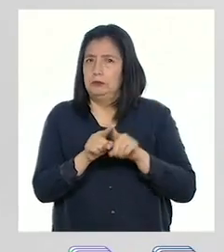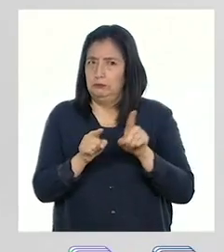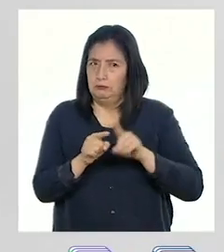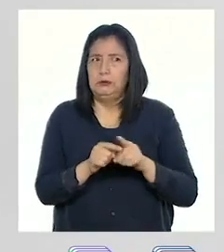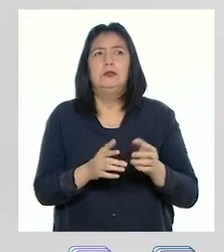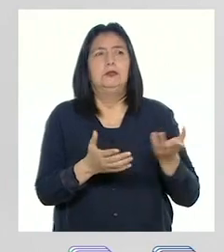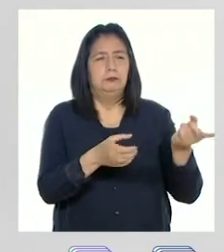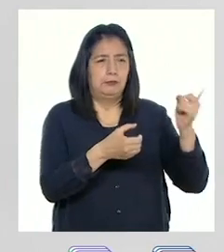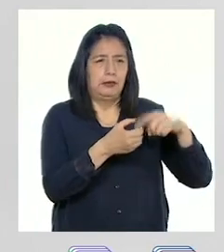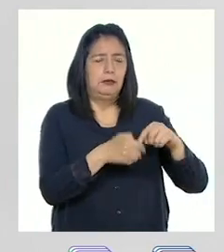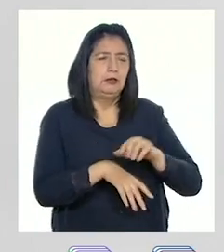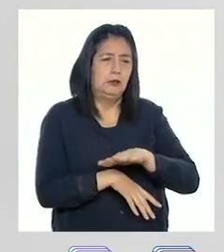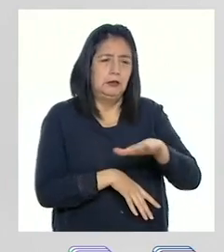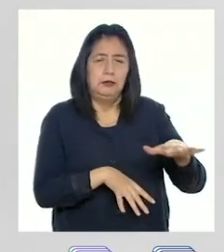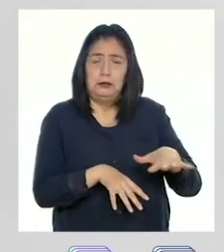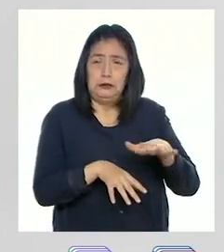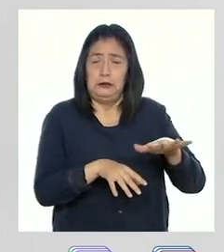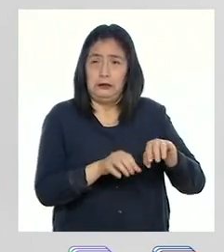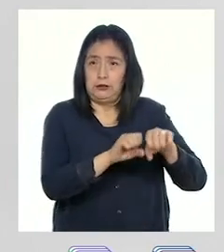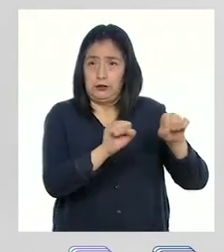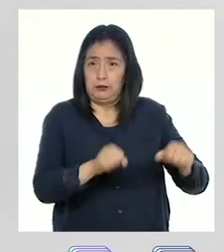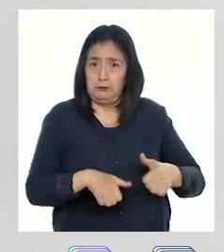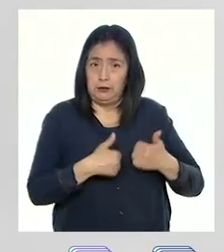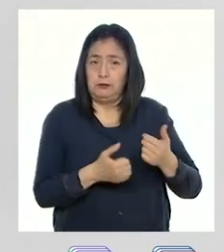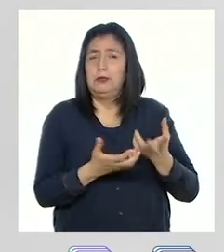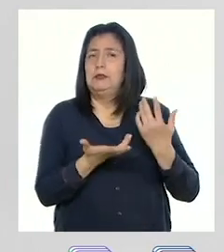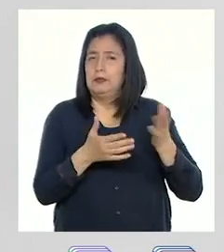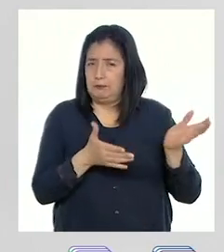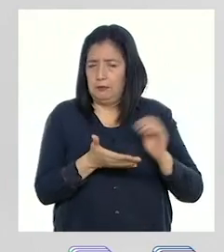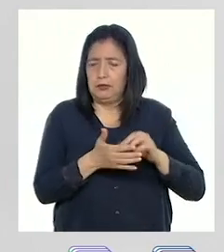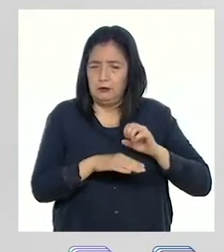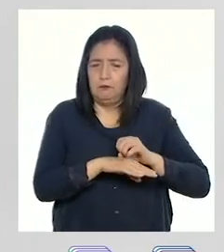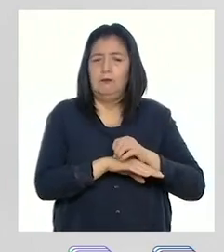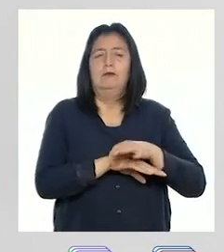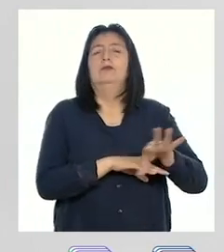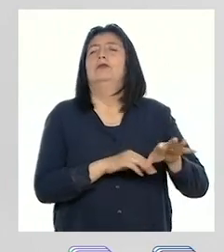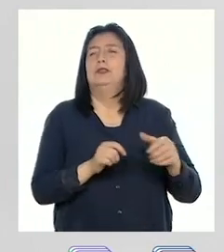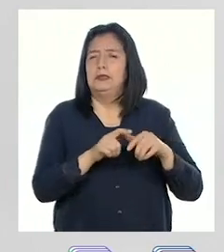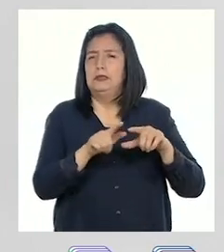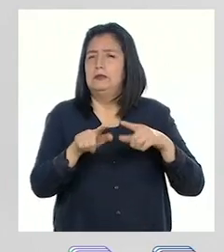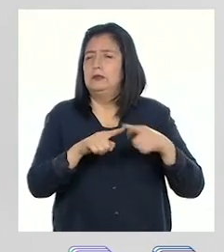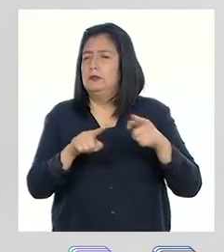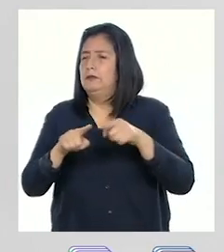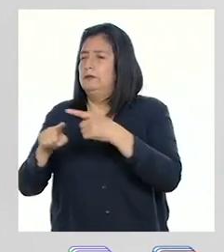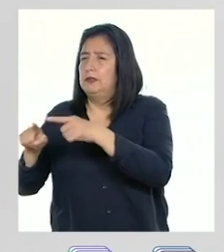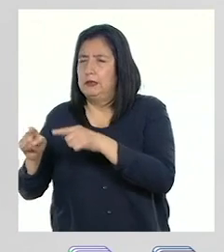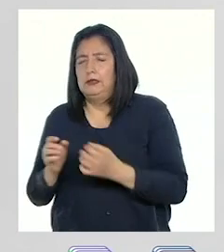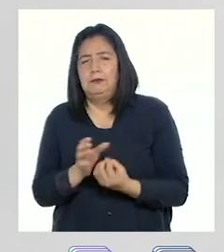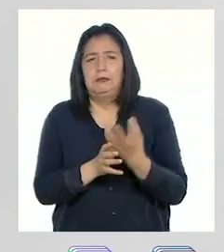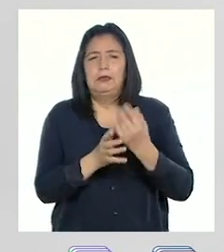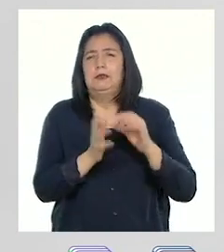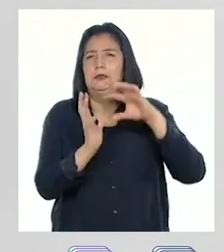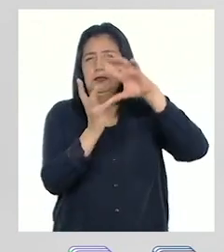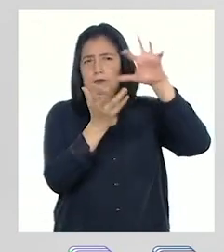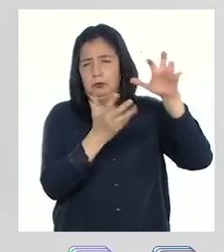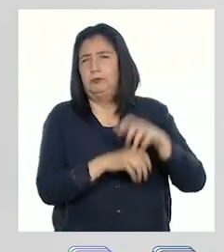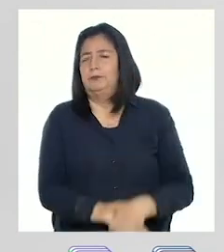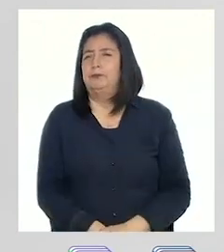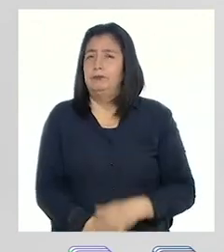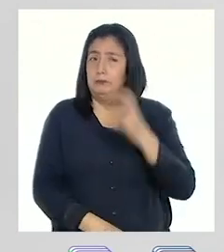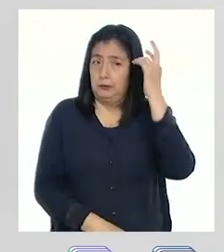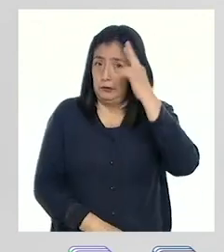los ecosistemas que más influye en la distribución de los distintos tipos de planta en el mundo.